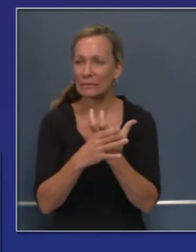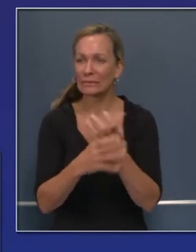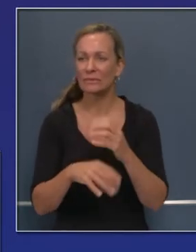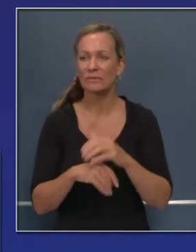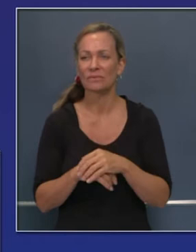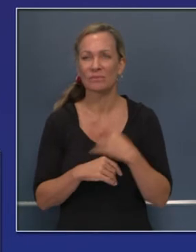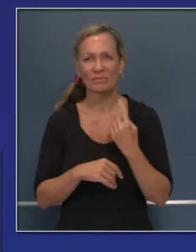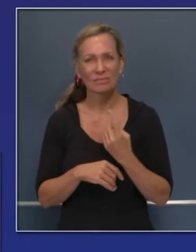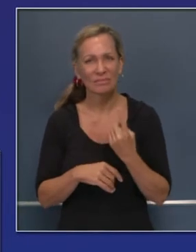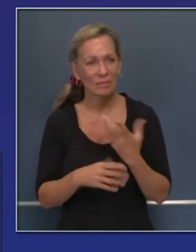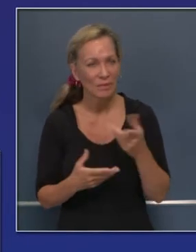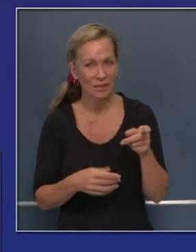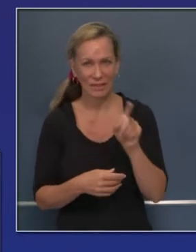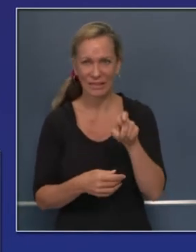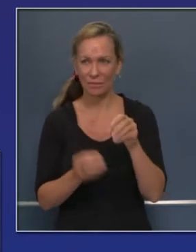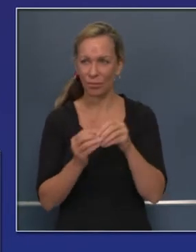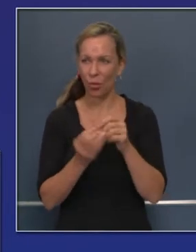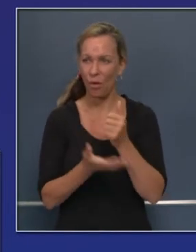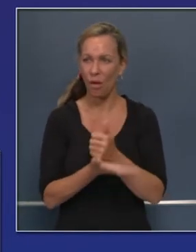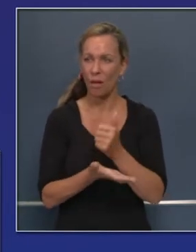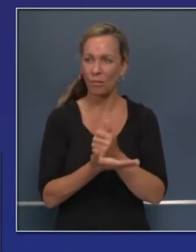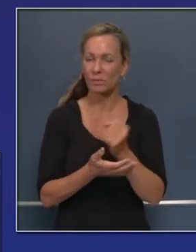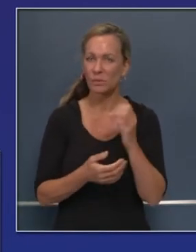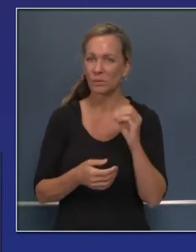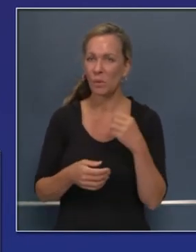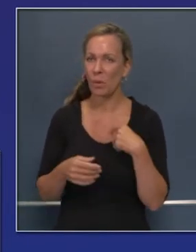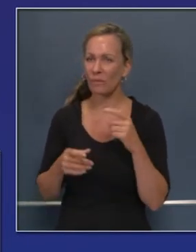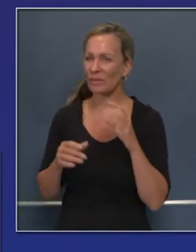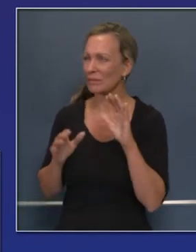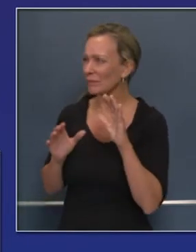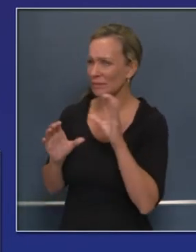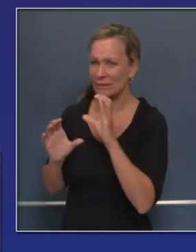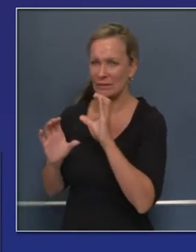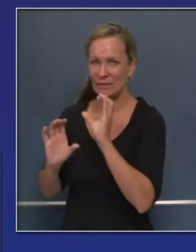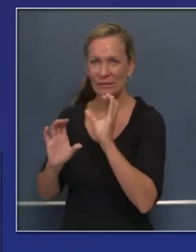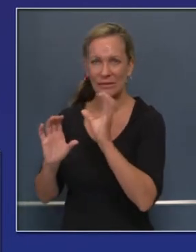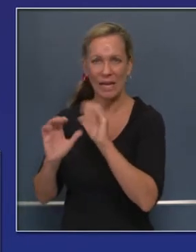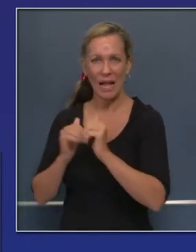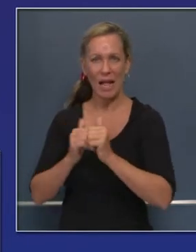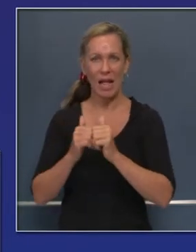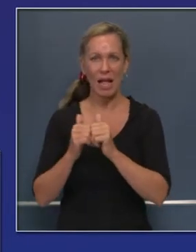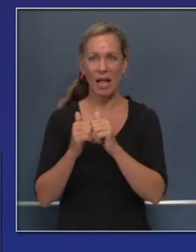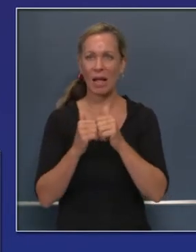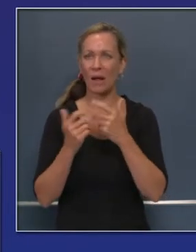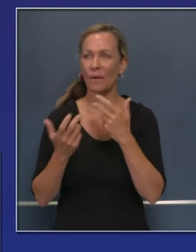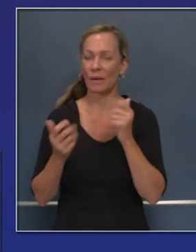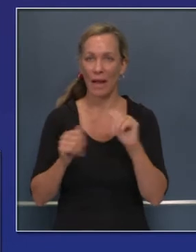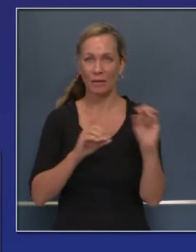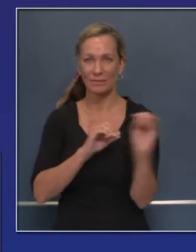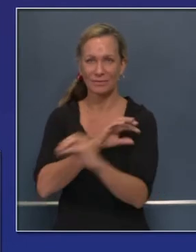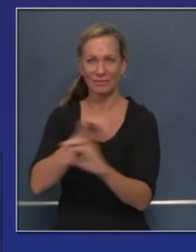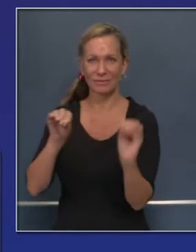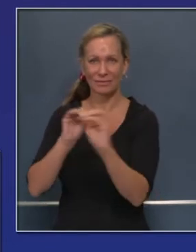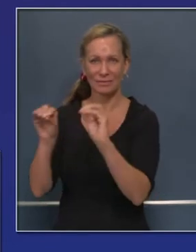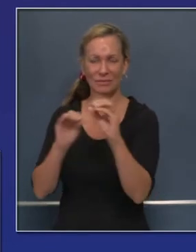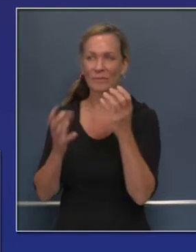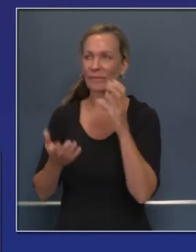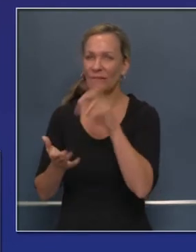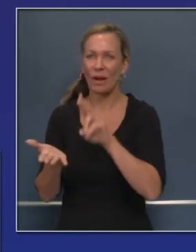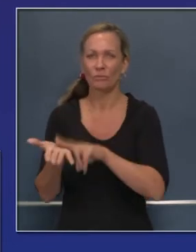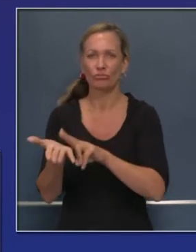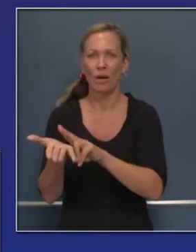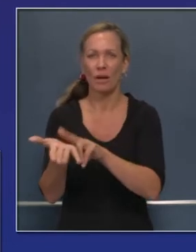pasar la noche. Estamos creando más capacidad y también mejorando los protocolos para darle habitaciones de hotel, por ejemplo, a personas